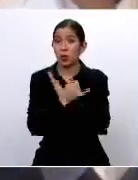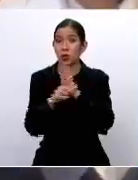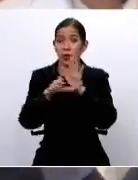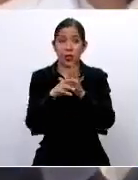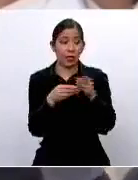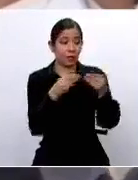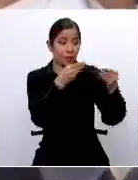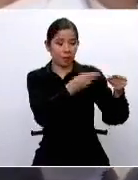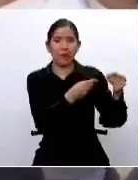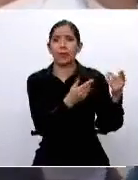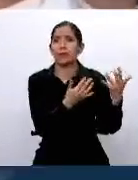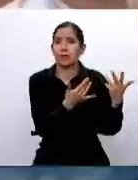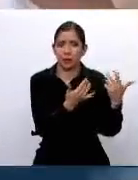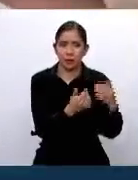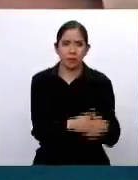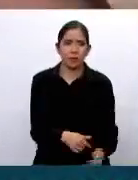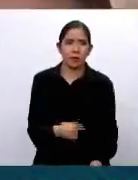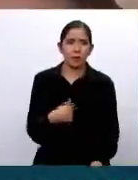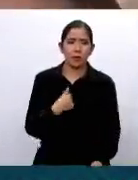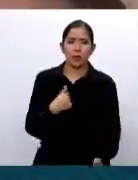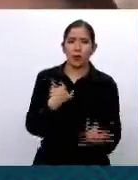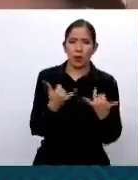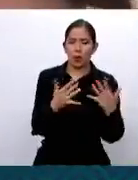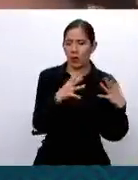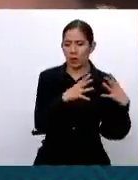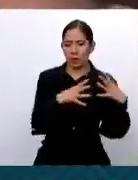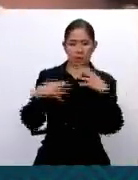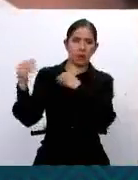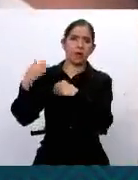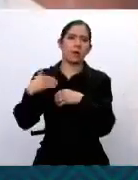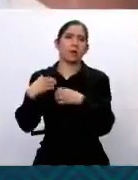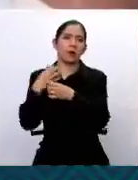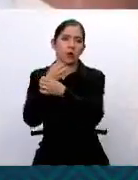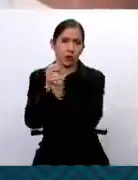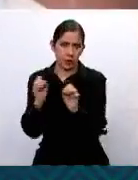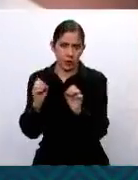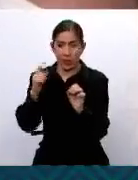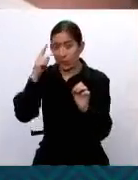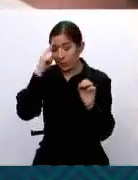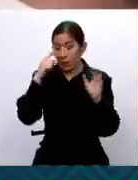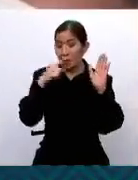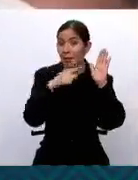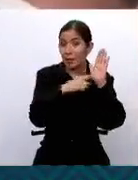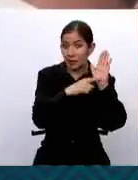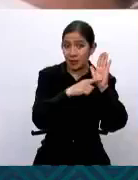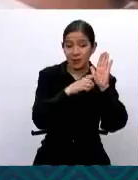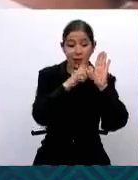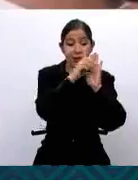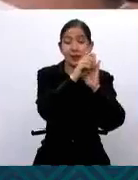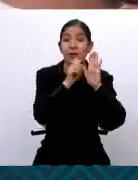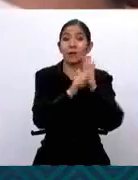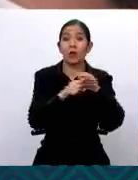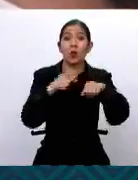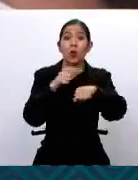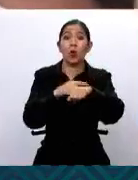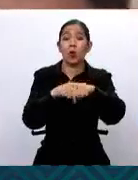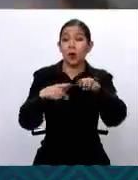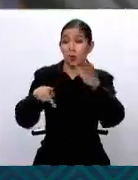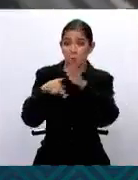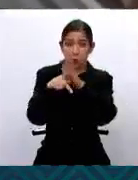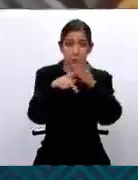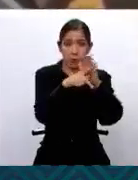Trasladándonos al despacho para rubricar y dejar sin efecto esta medida de